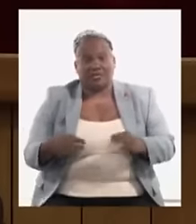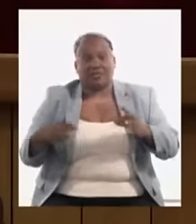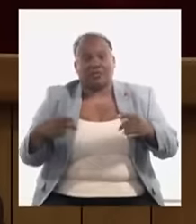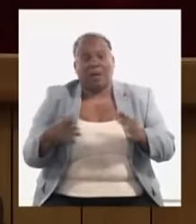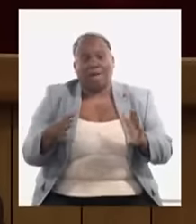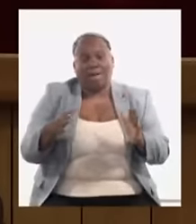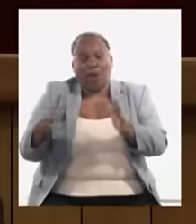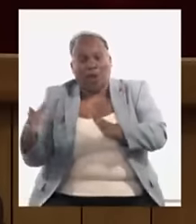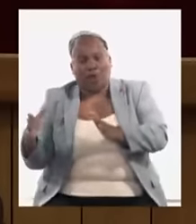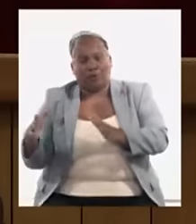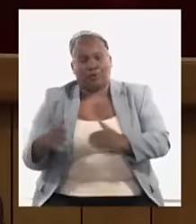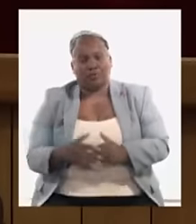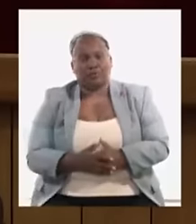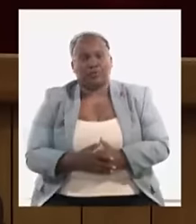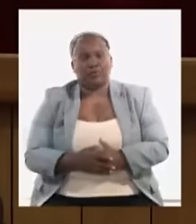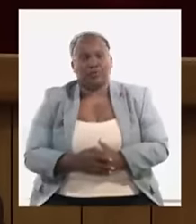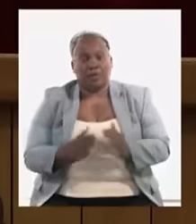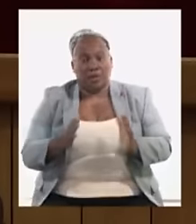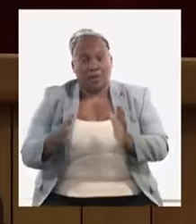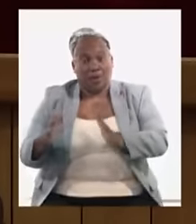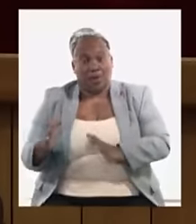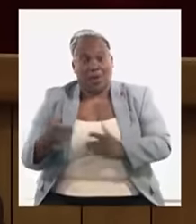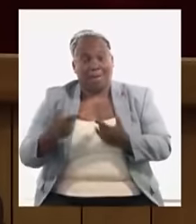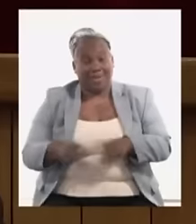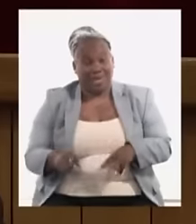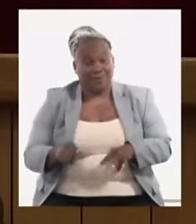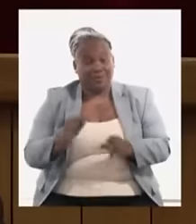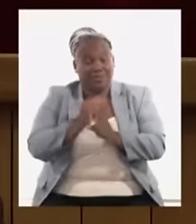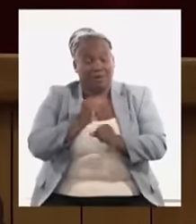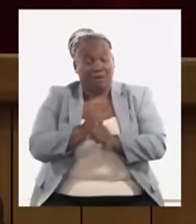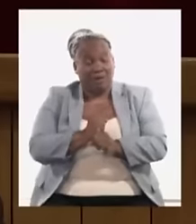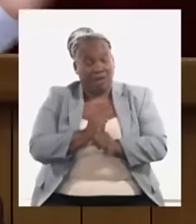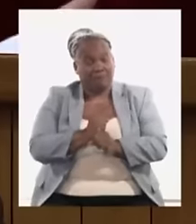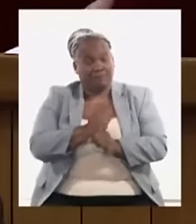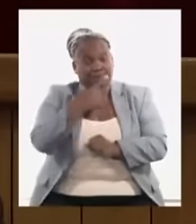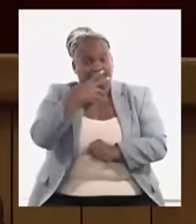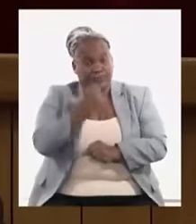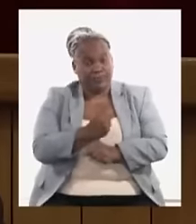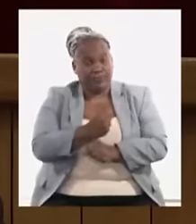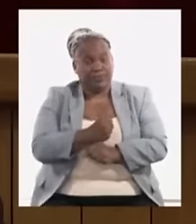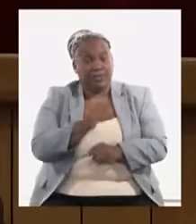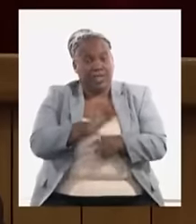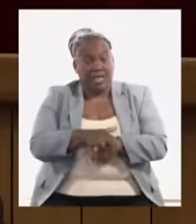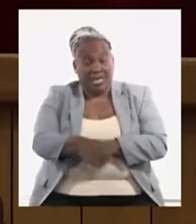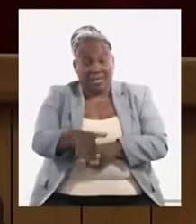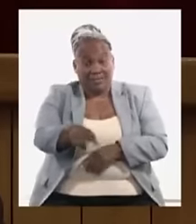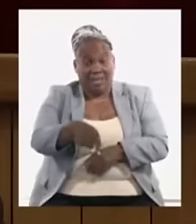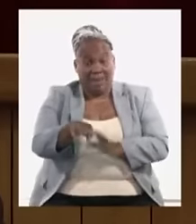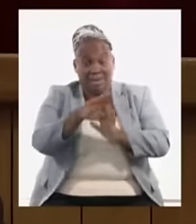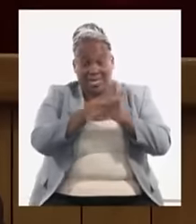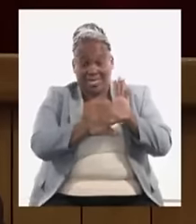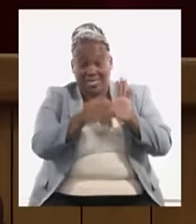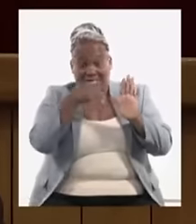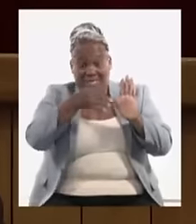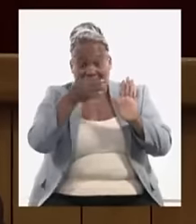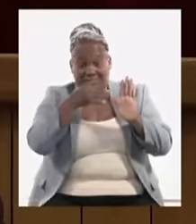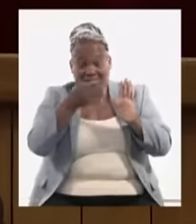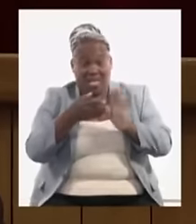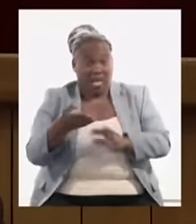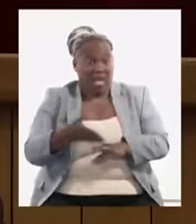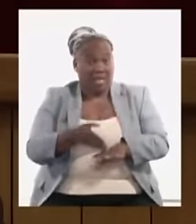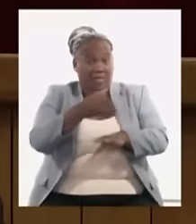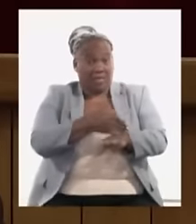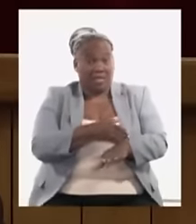prorrogar lo vamos a prorrogar pero vamos a trabajar seriamente a partir de muchas de las medidas que ya he explicado anteriormente